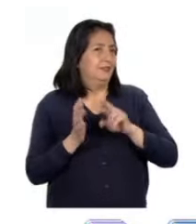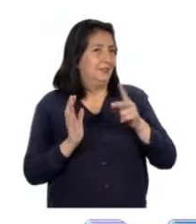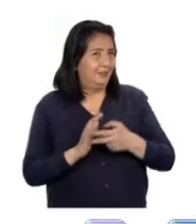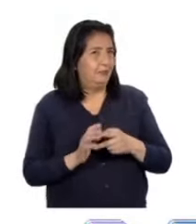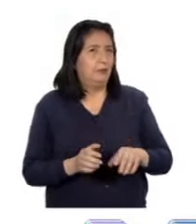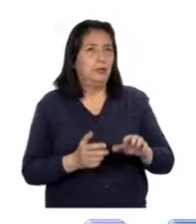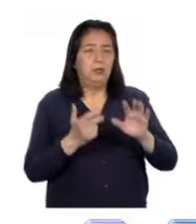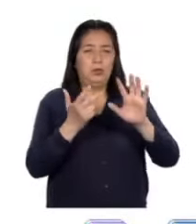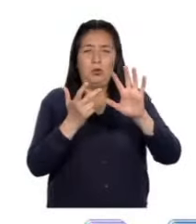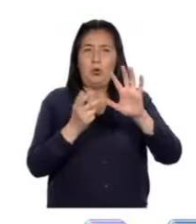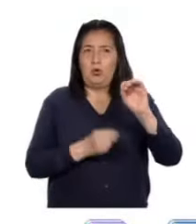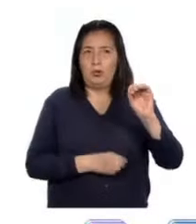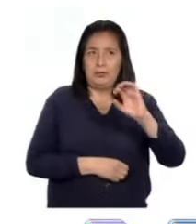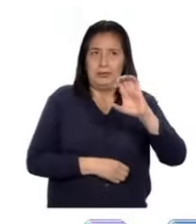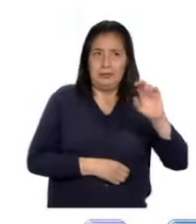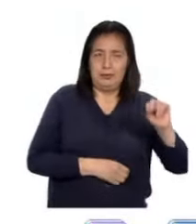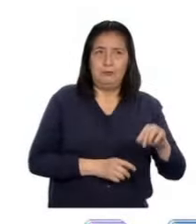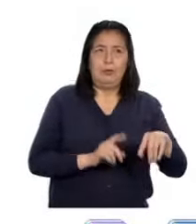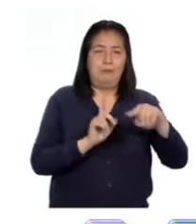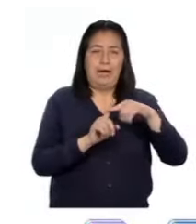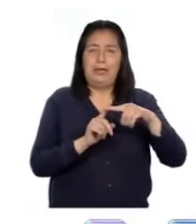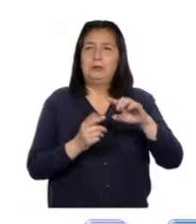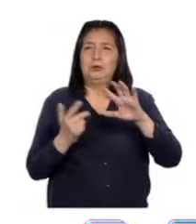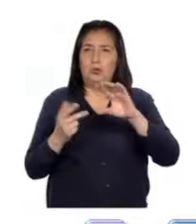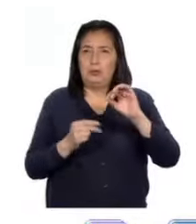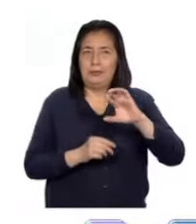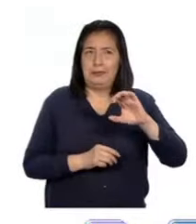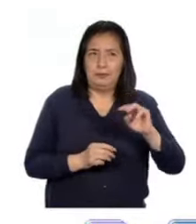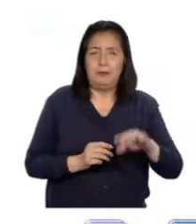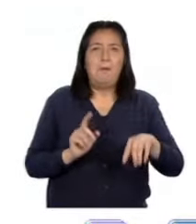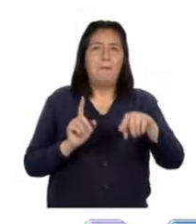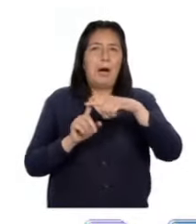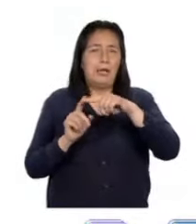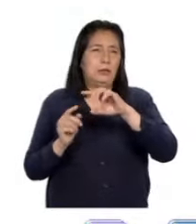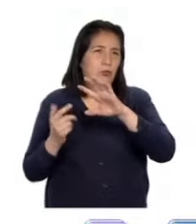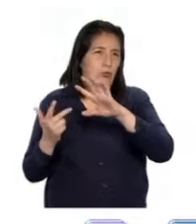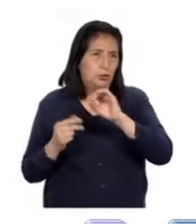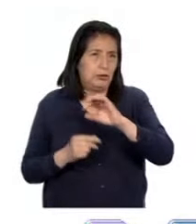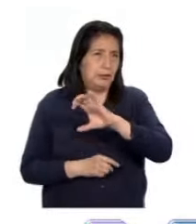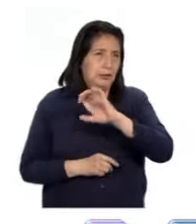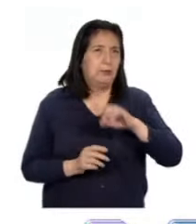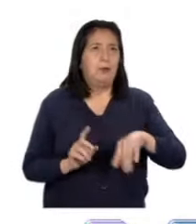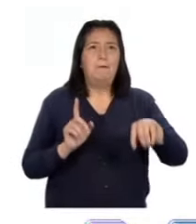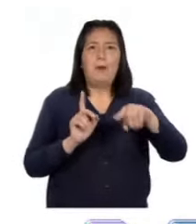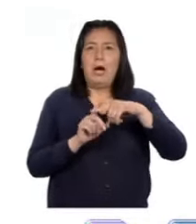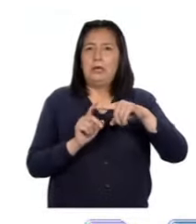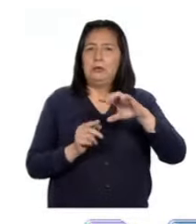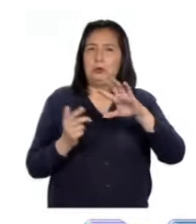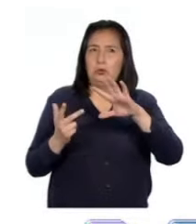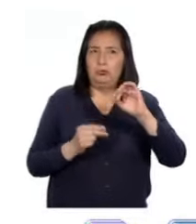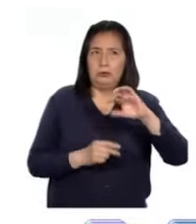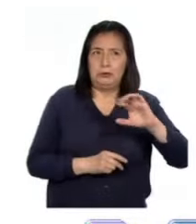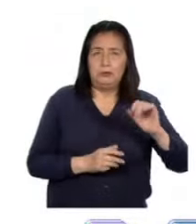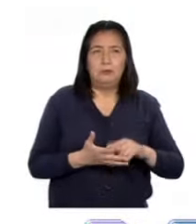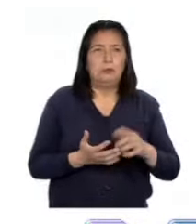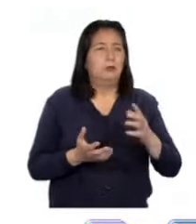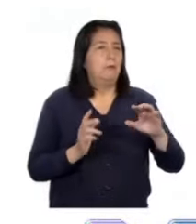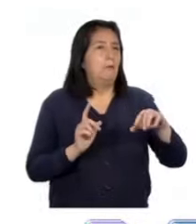80 centímetros más 80 centímetros más 80 centímetros más 80 centímetros